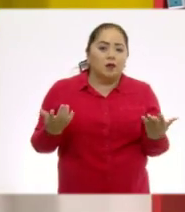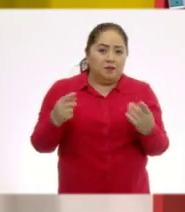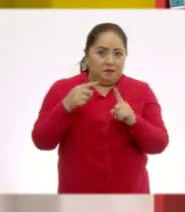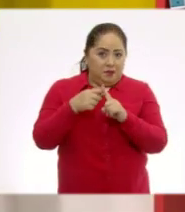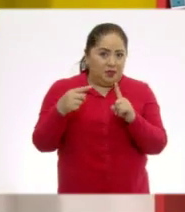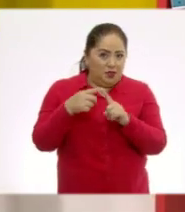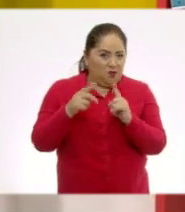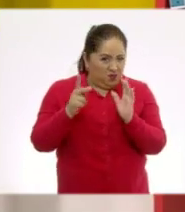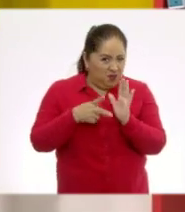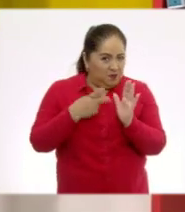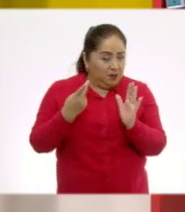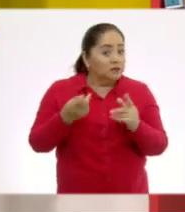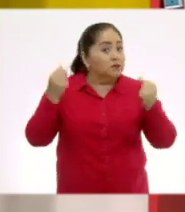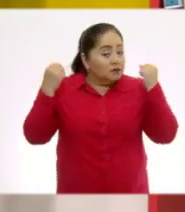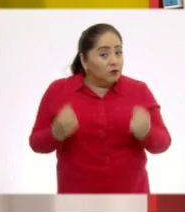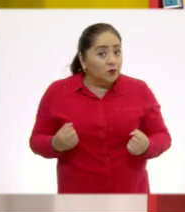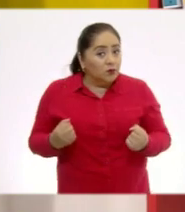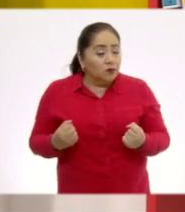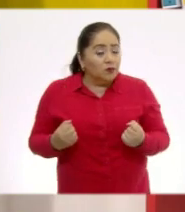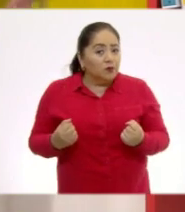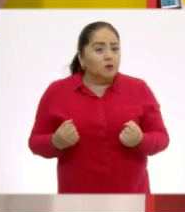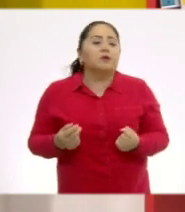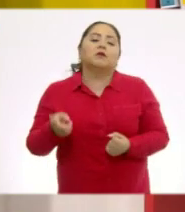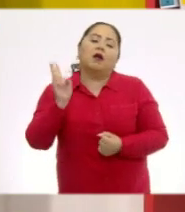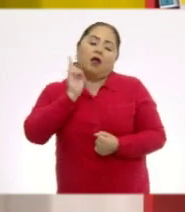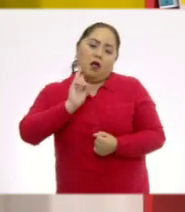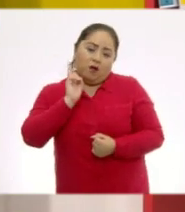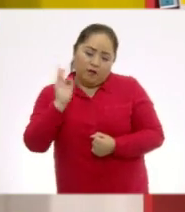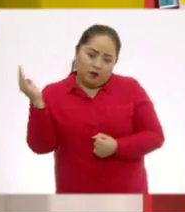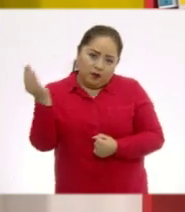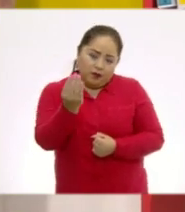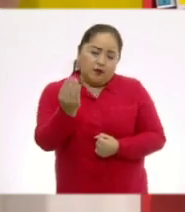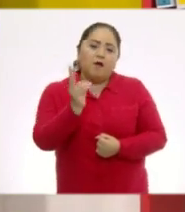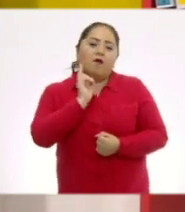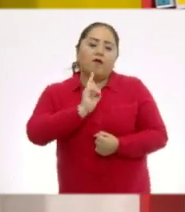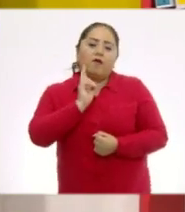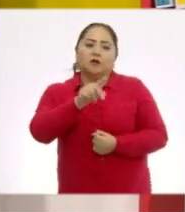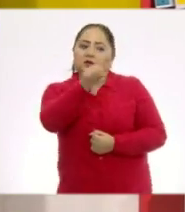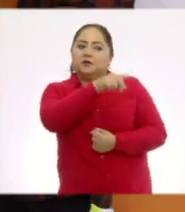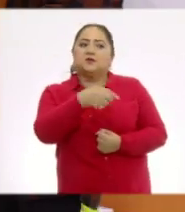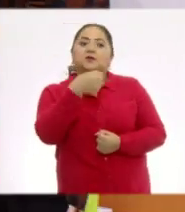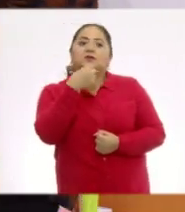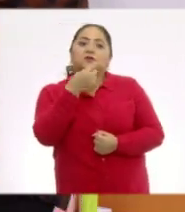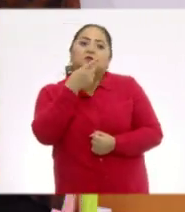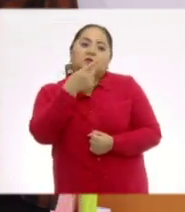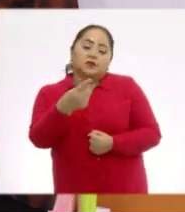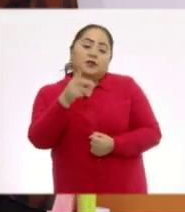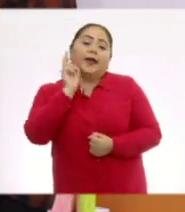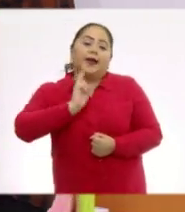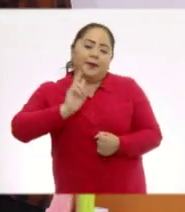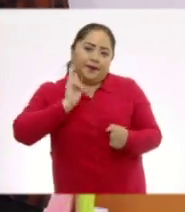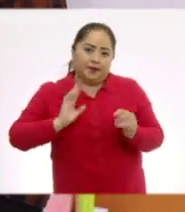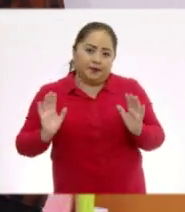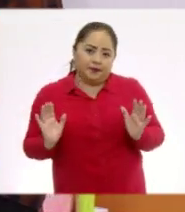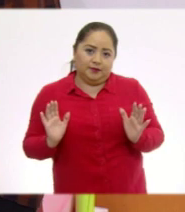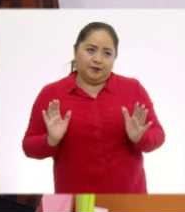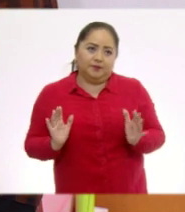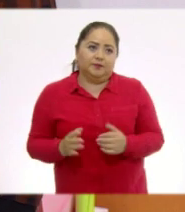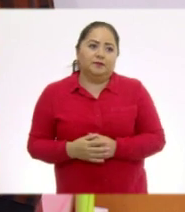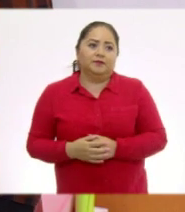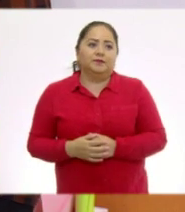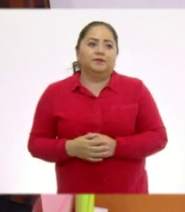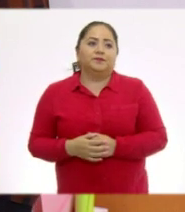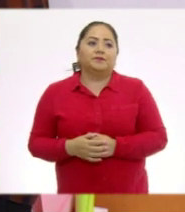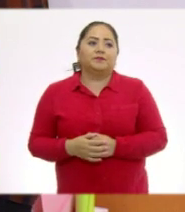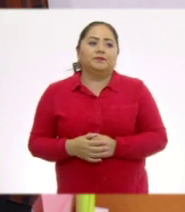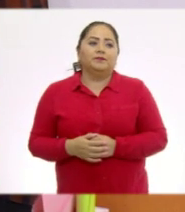Mediano otra vez. ¿Están seguros? Vamos a hacerle caso a nuestros niños y niñas en casa que están seguros de que es el mediano. Aquí está